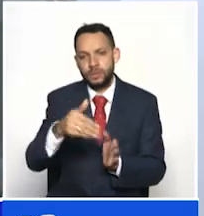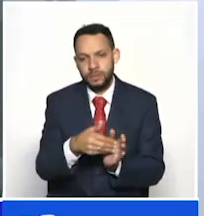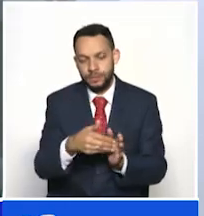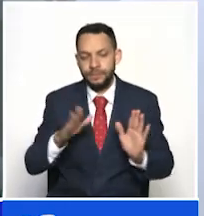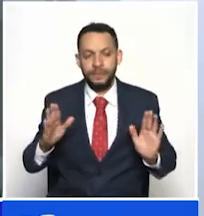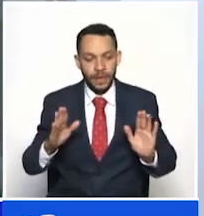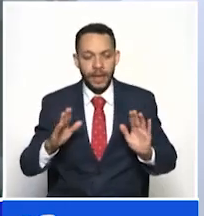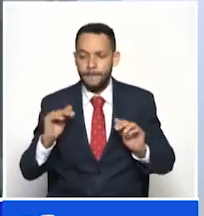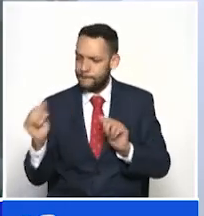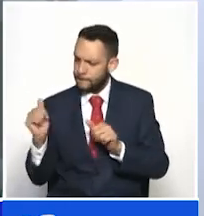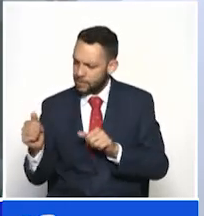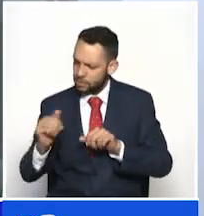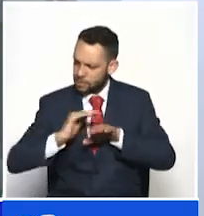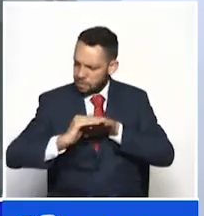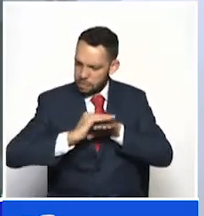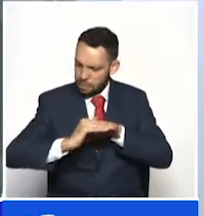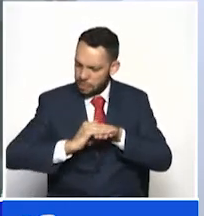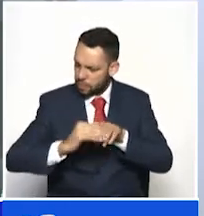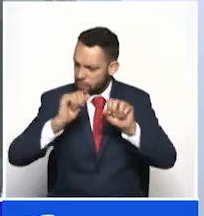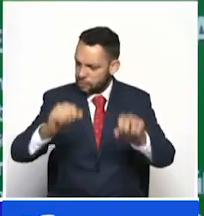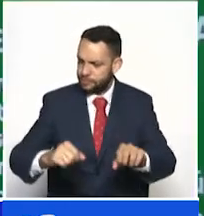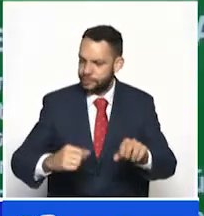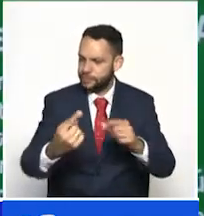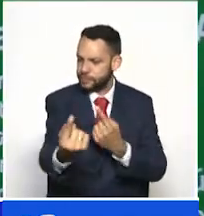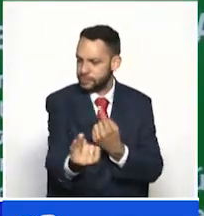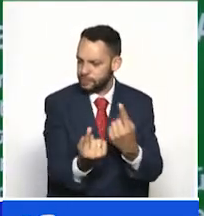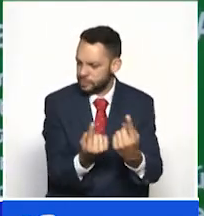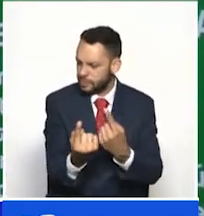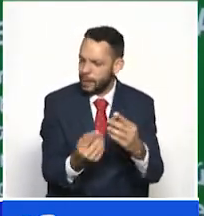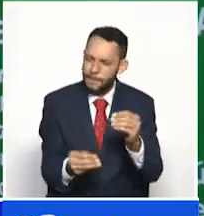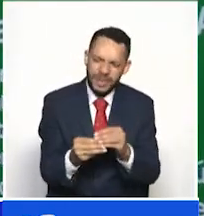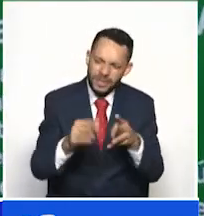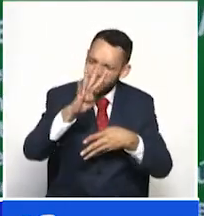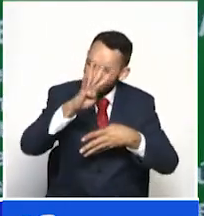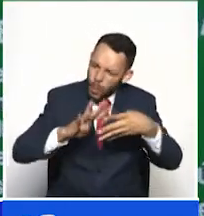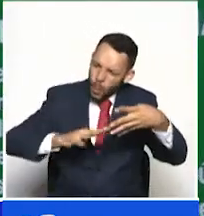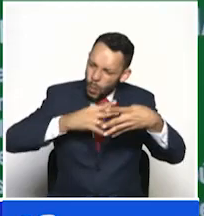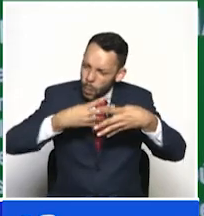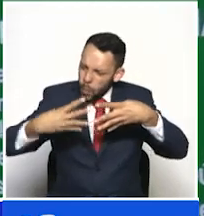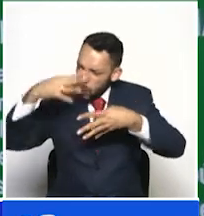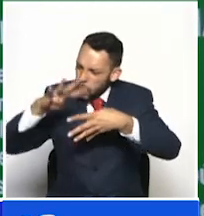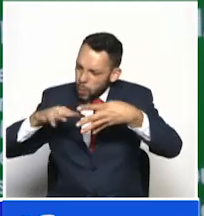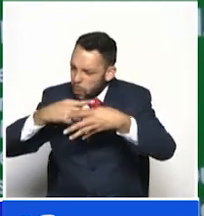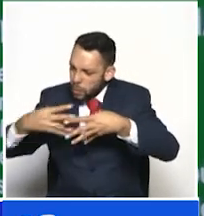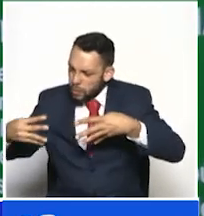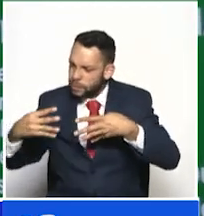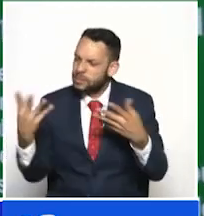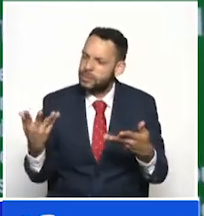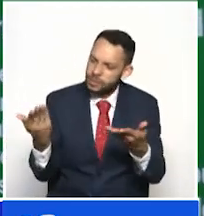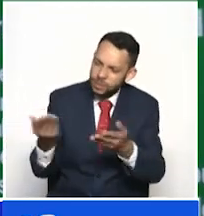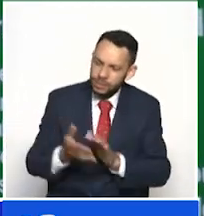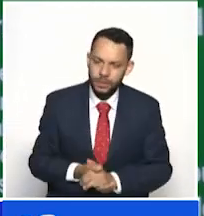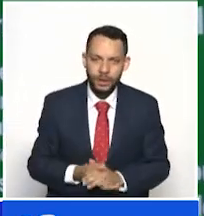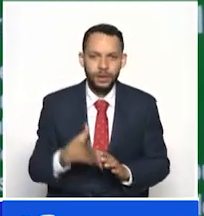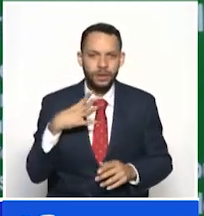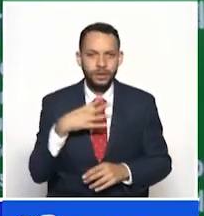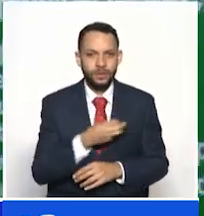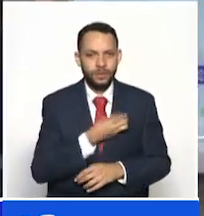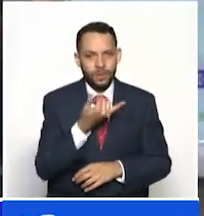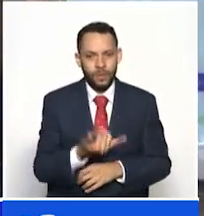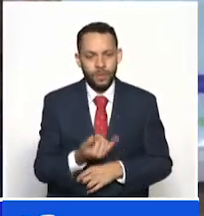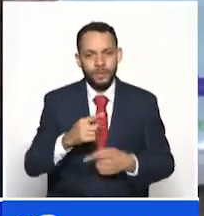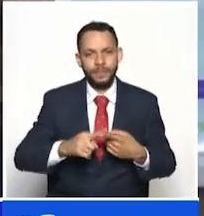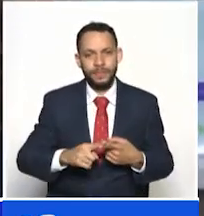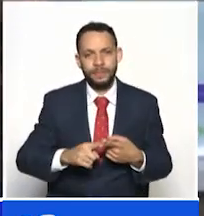los que necesiten el pasaporte para que se acerquen aquí, ¿qué horarios manejan ustedes de lunes a viernes? Nosotros en ese momento estamos en el